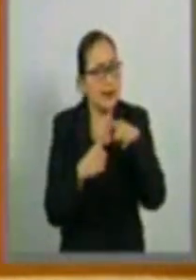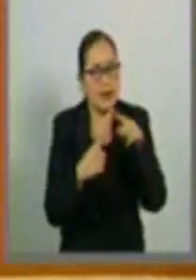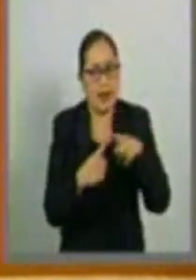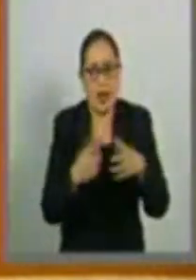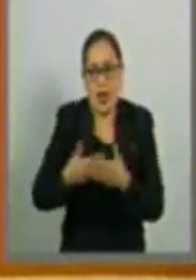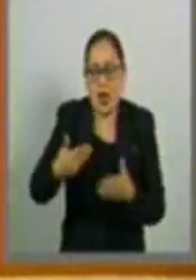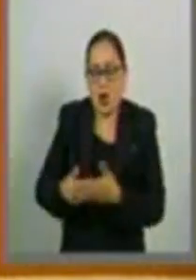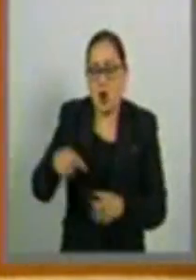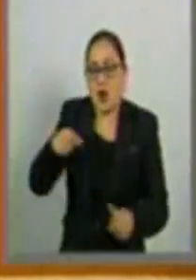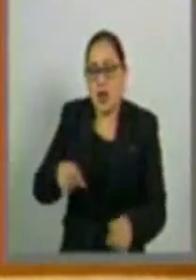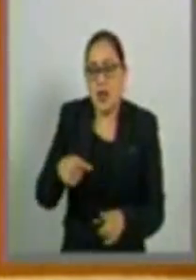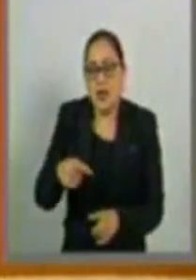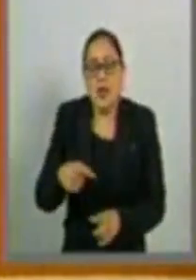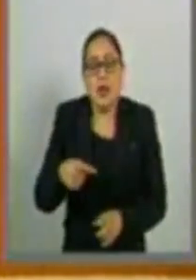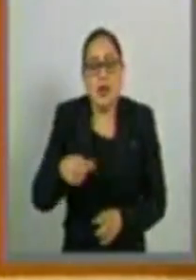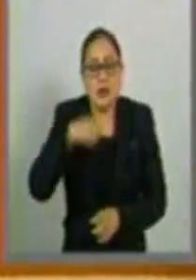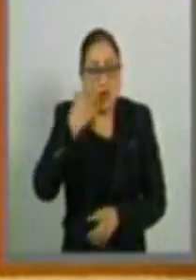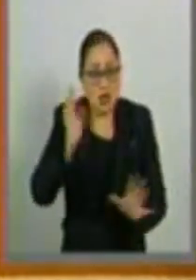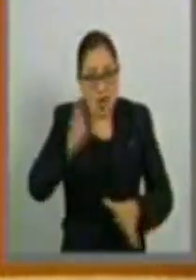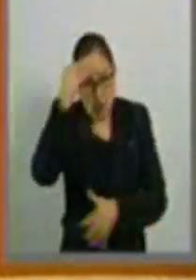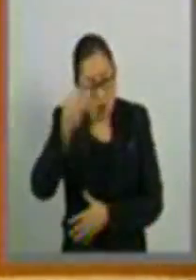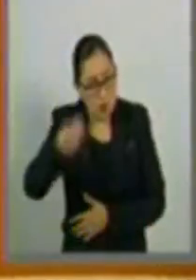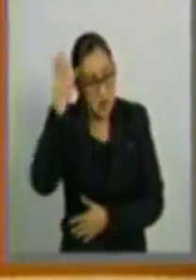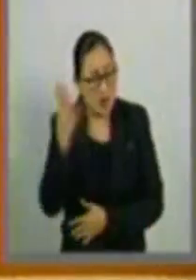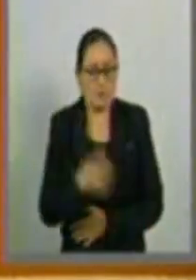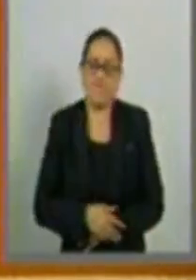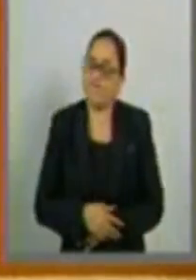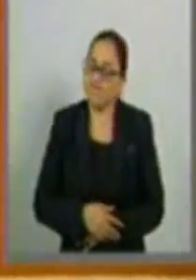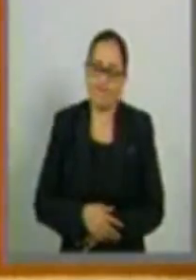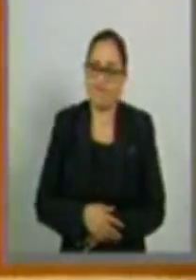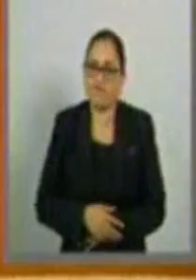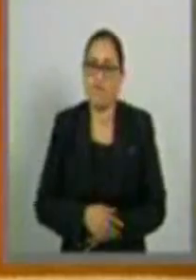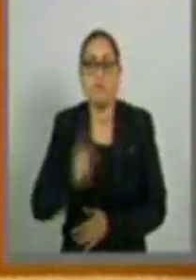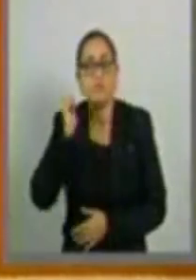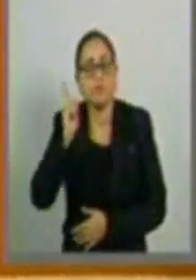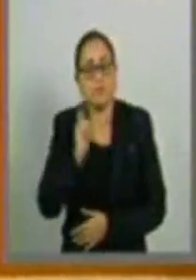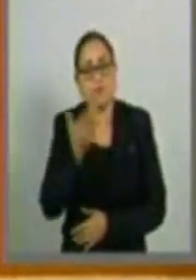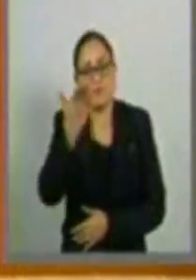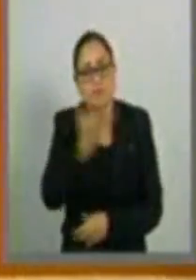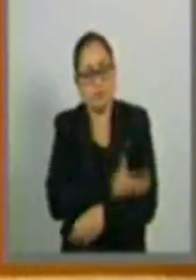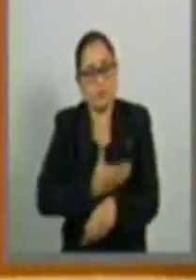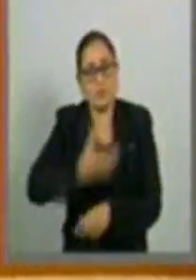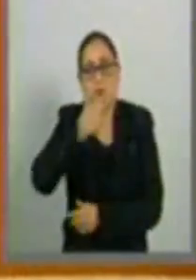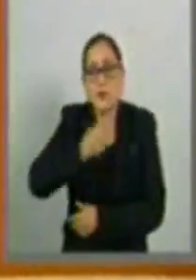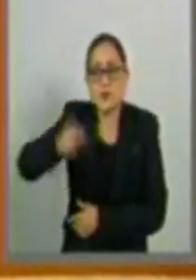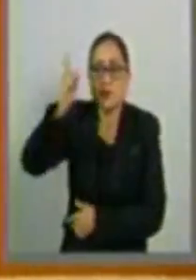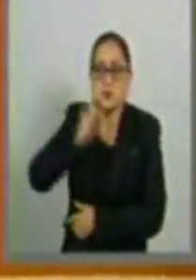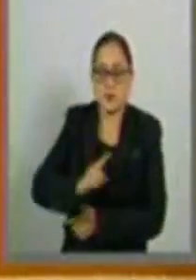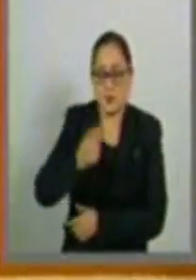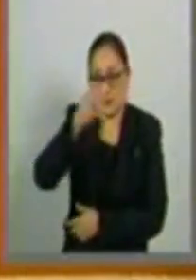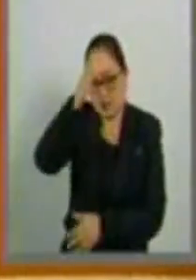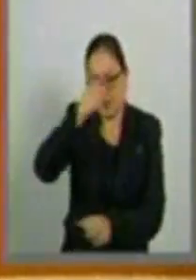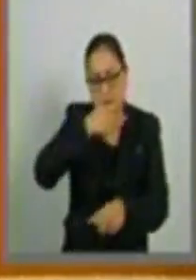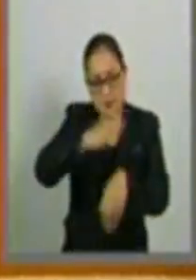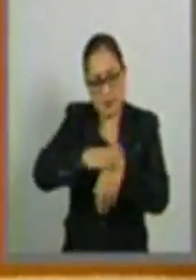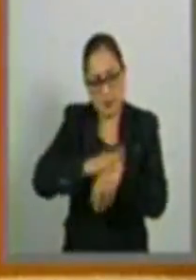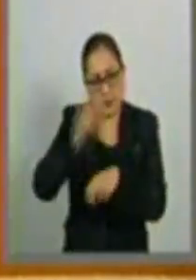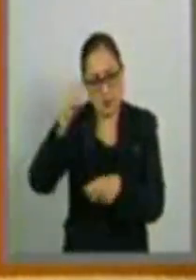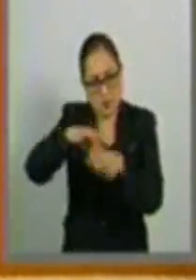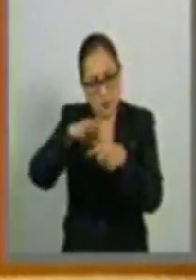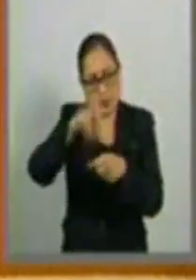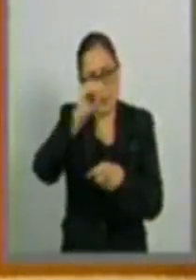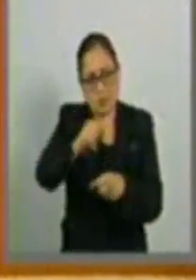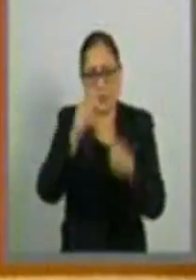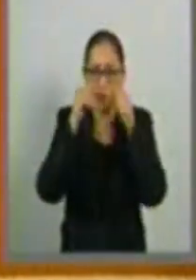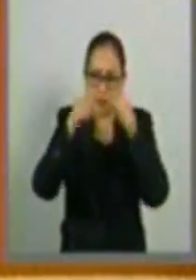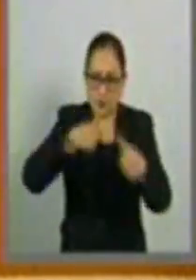pretende porque sí olvidarse yo les quiero pedir compañeras y compañeros que apoyemos este punto de acuerdo y que lo votemos a favor